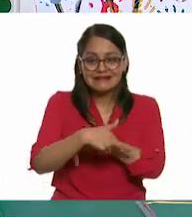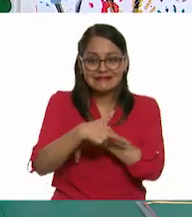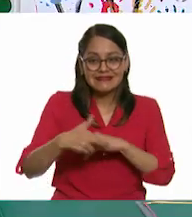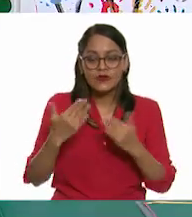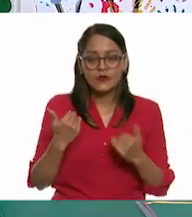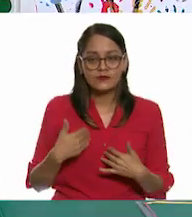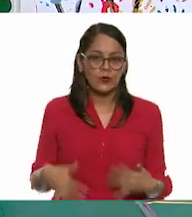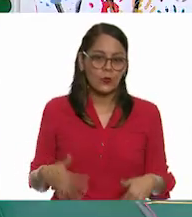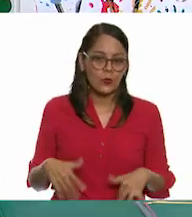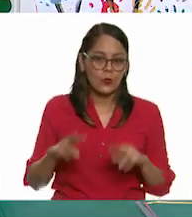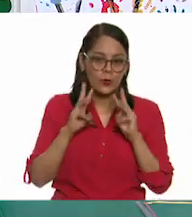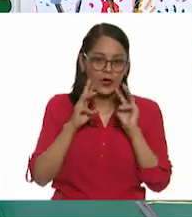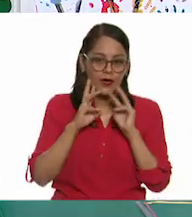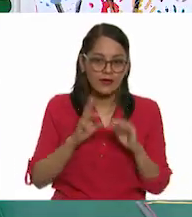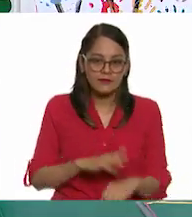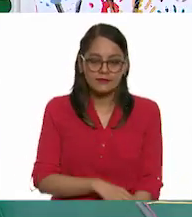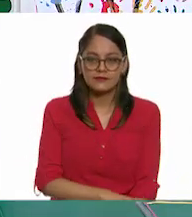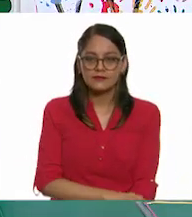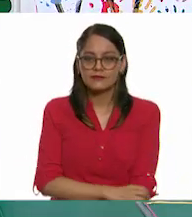Guau.